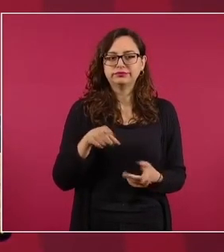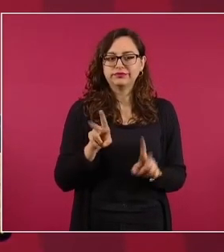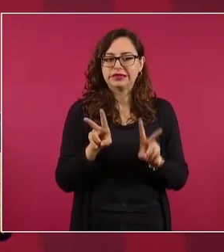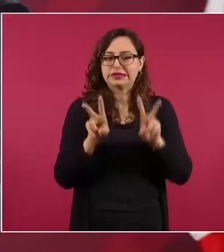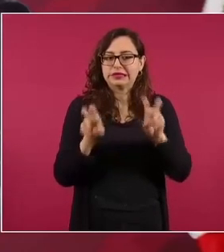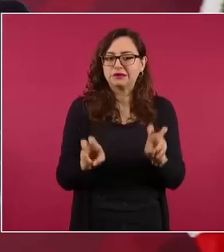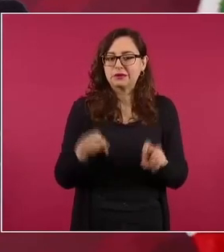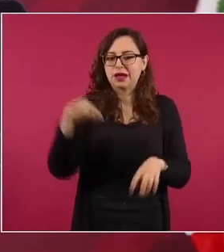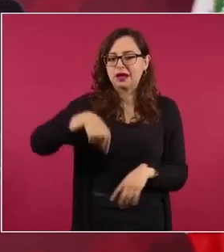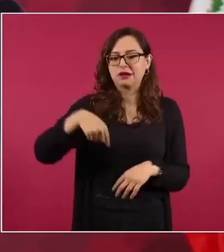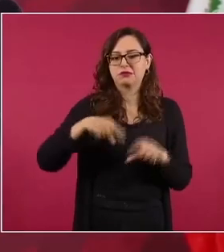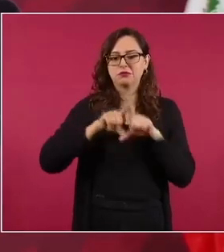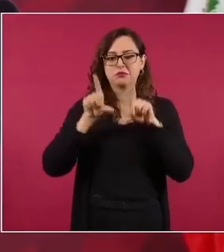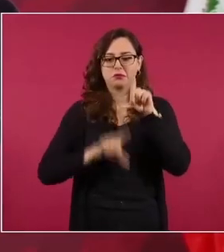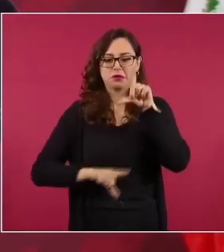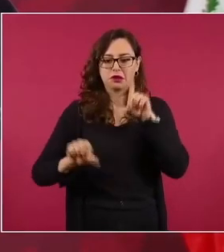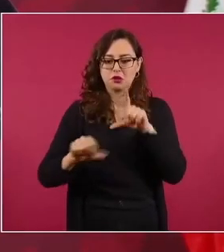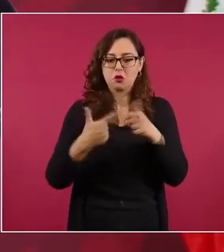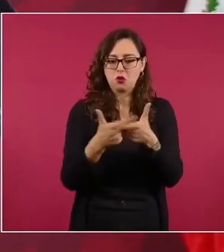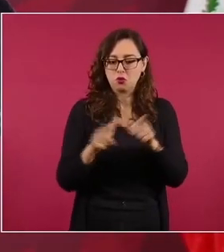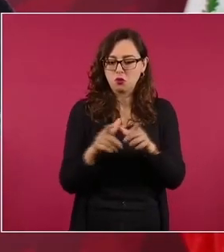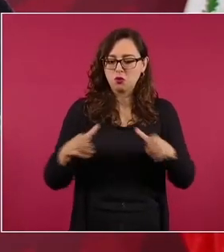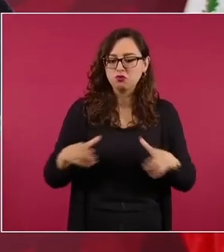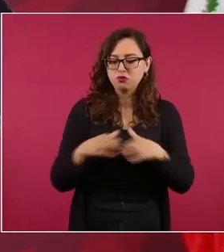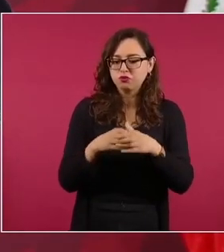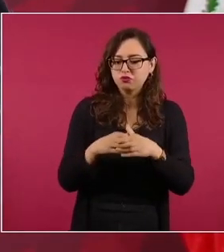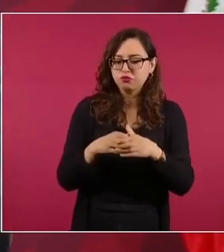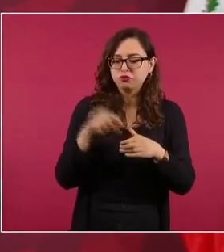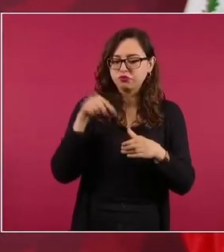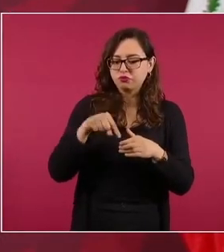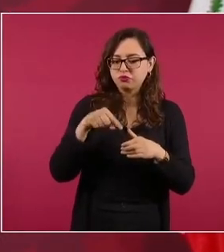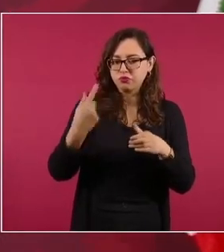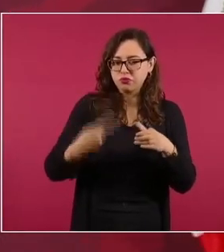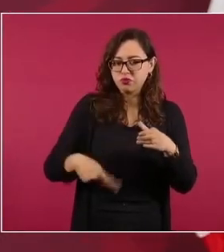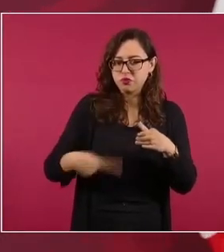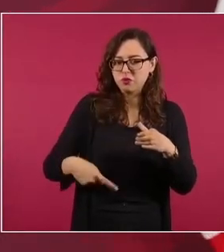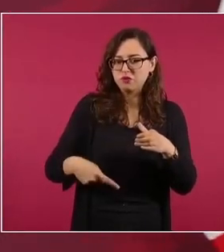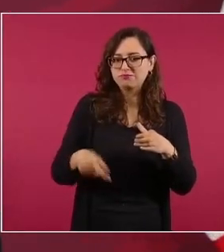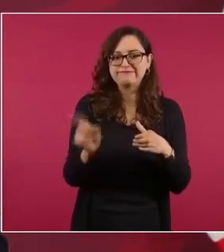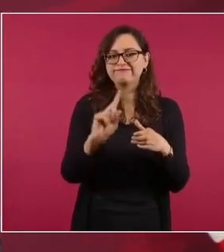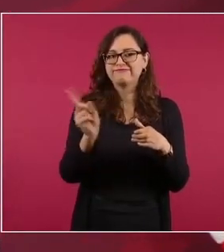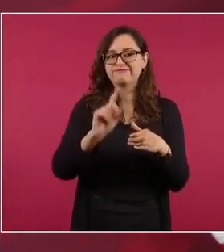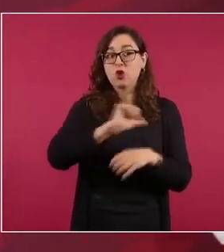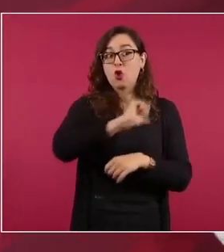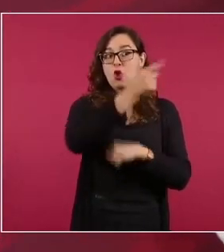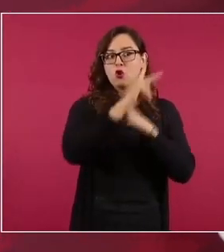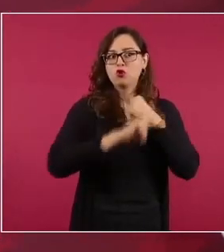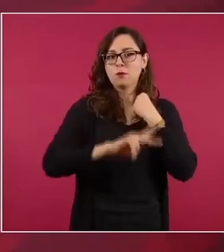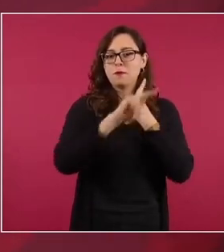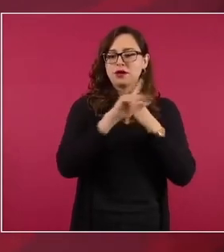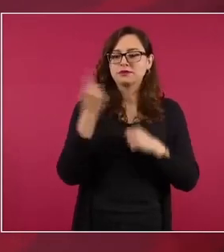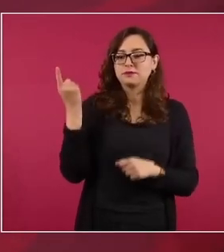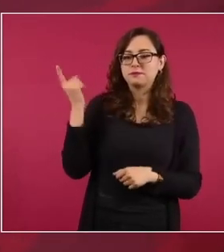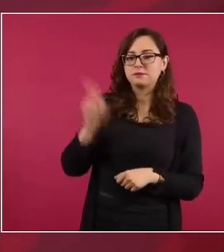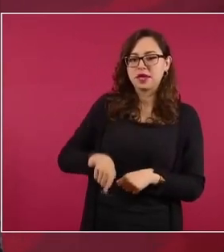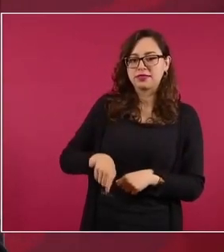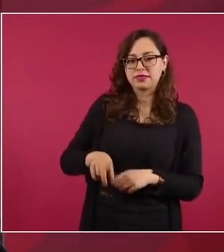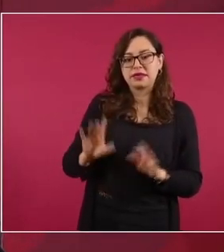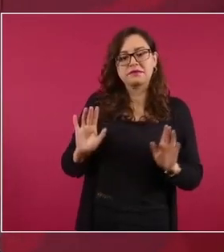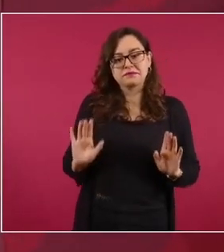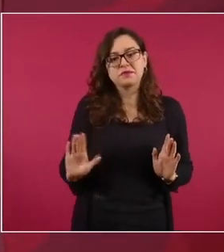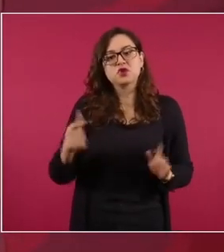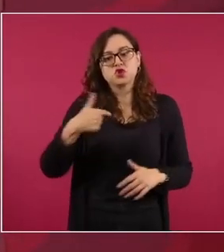desde el extranjero, que no es de México.